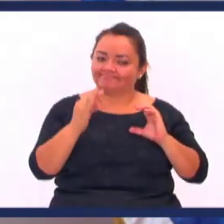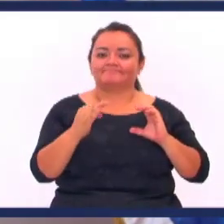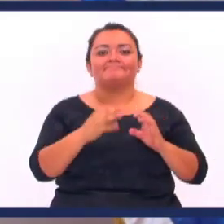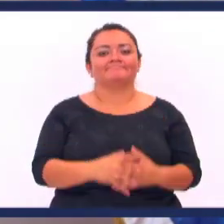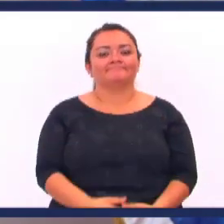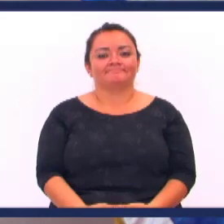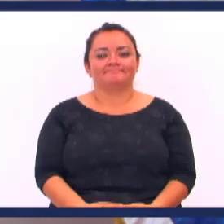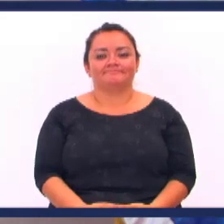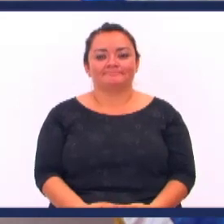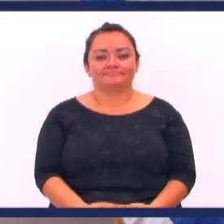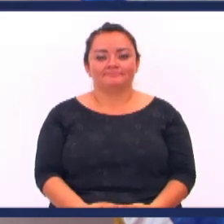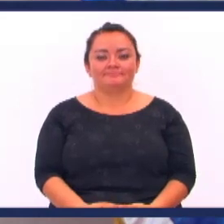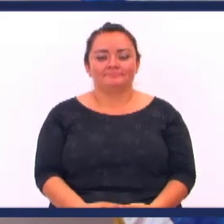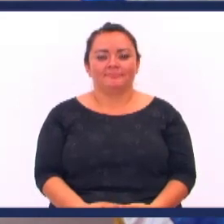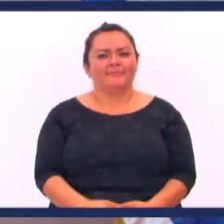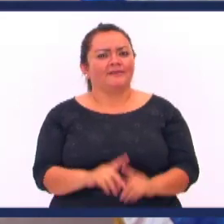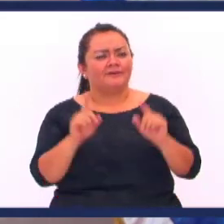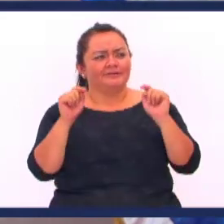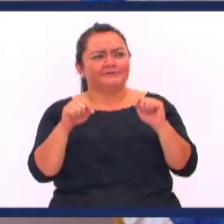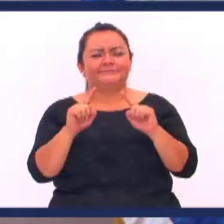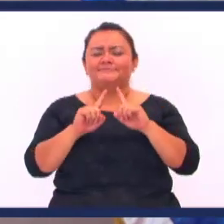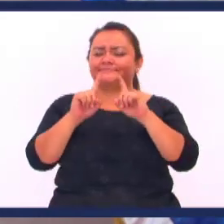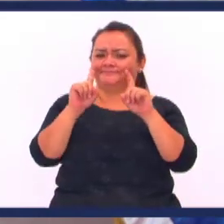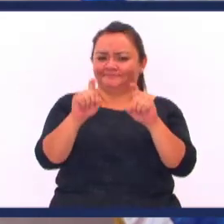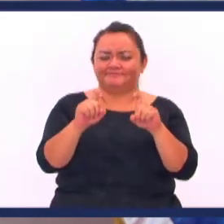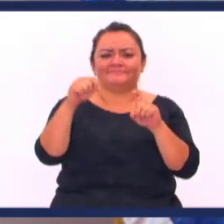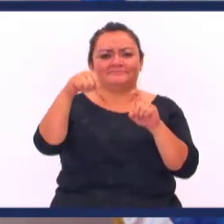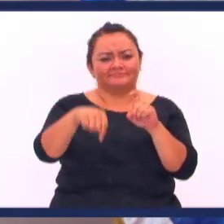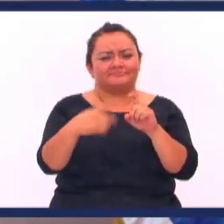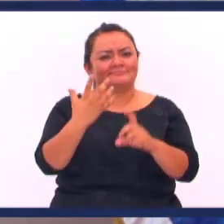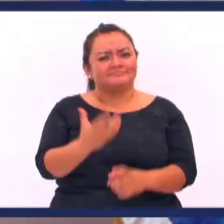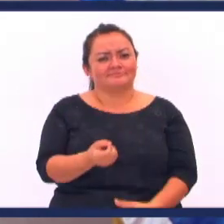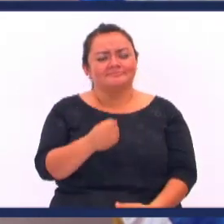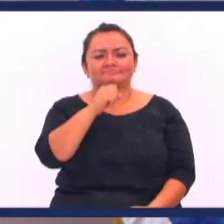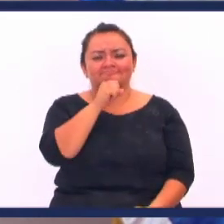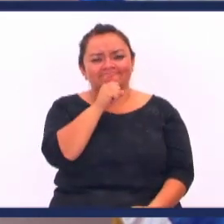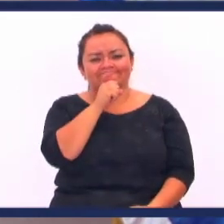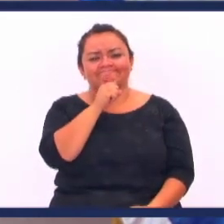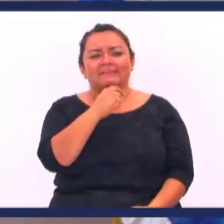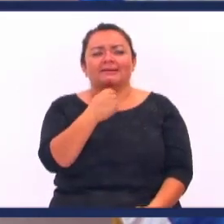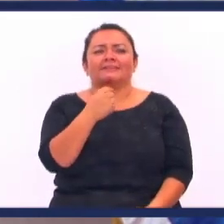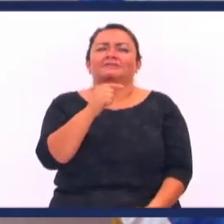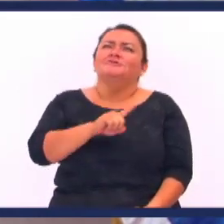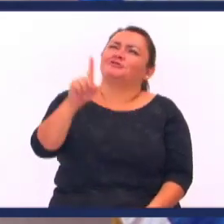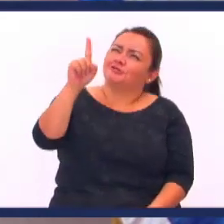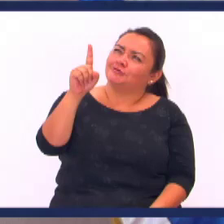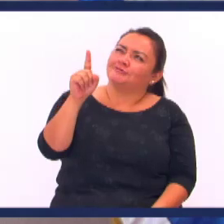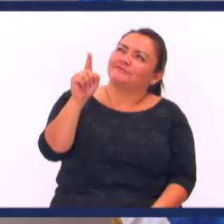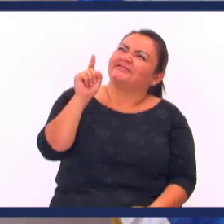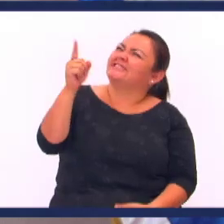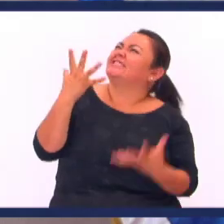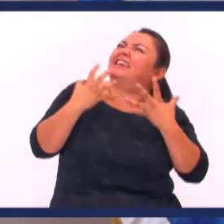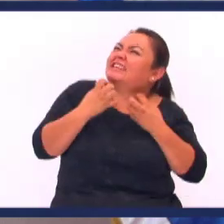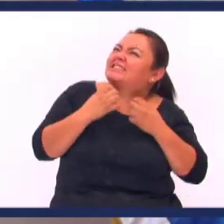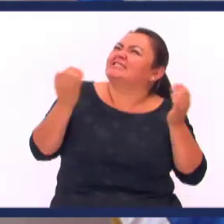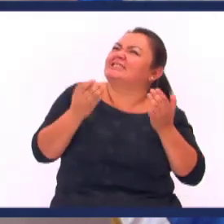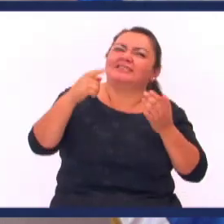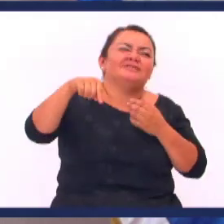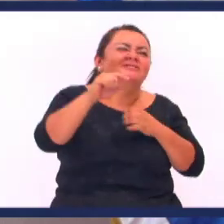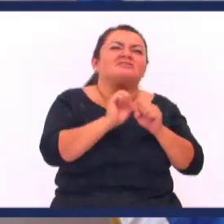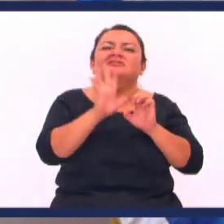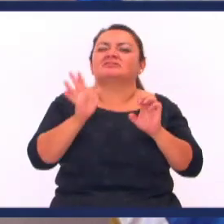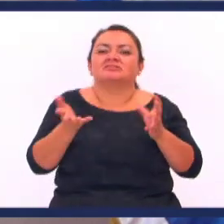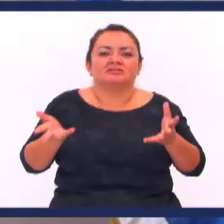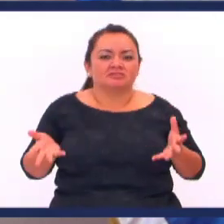Y humillado Pero esa no es La pregunta de hoy La pregunta de hoy es ¿Qué pretende Dios Con las